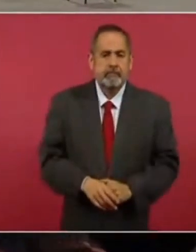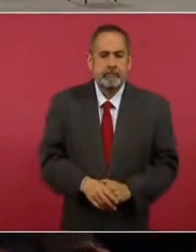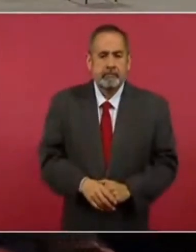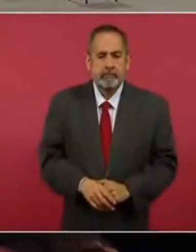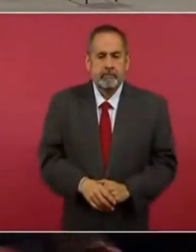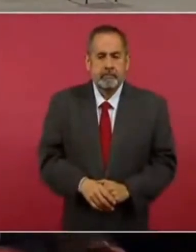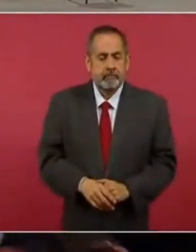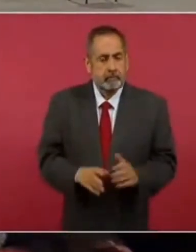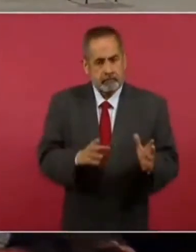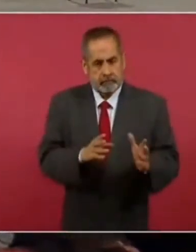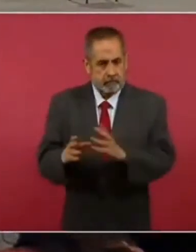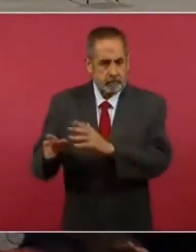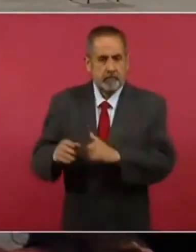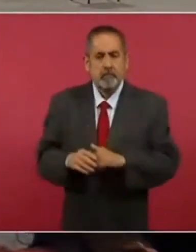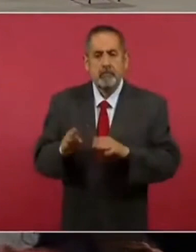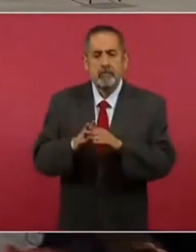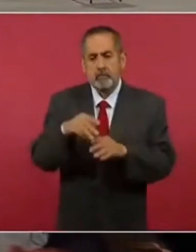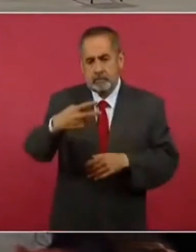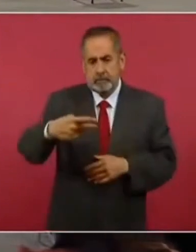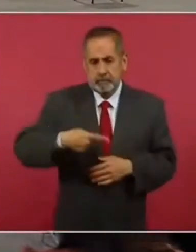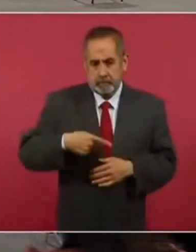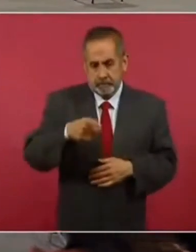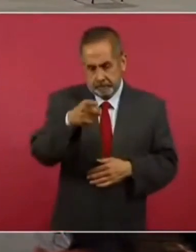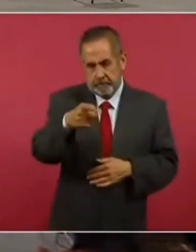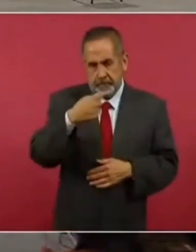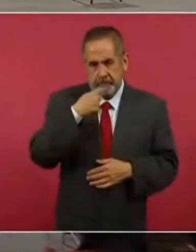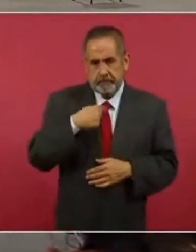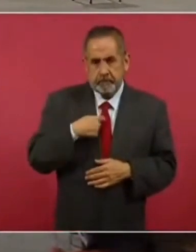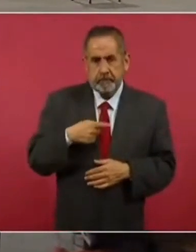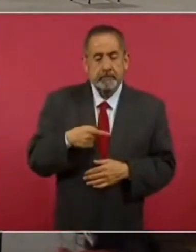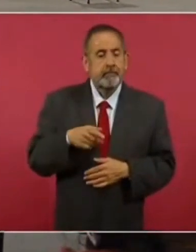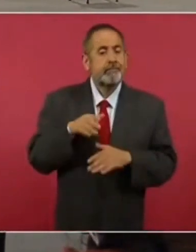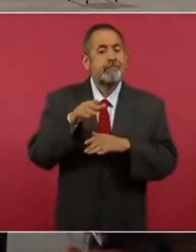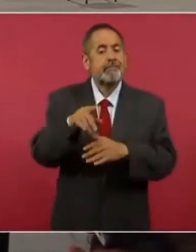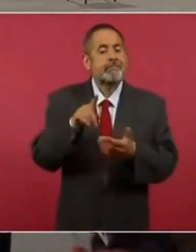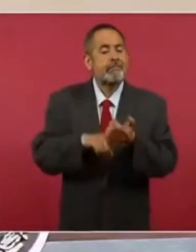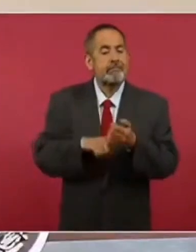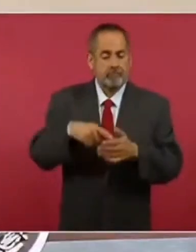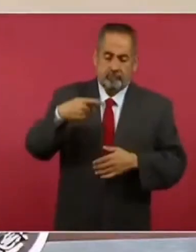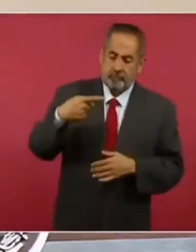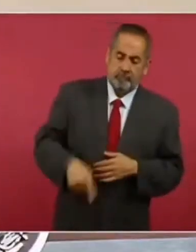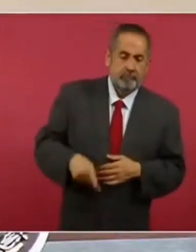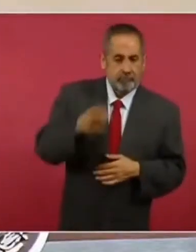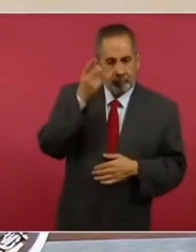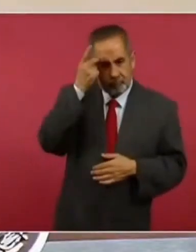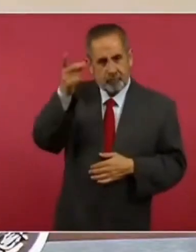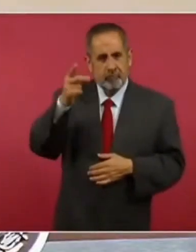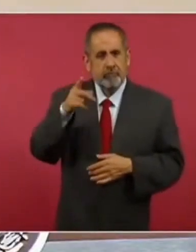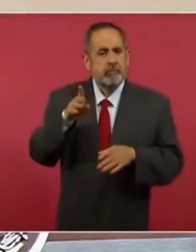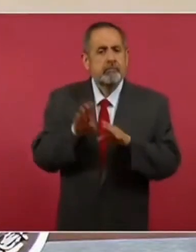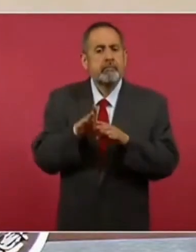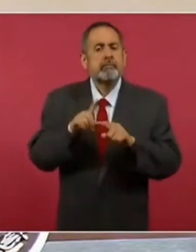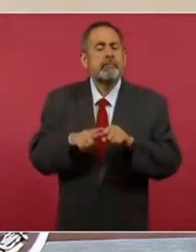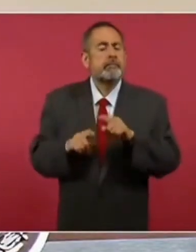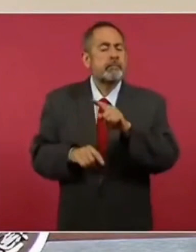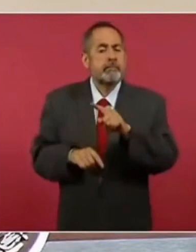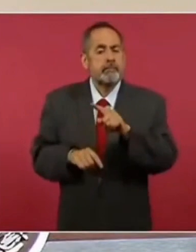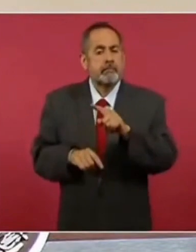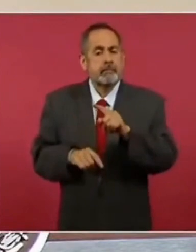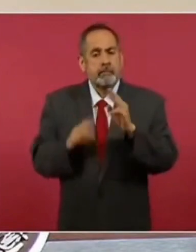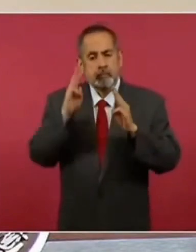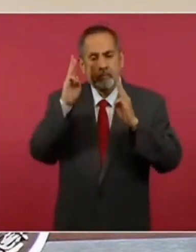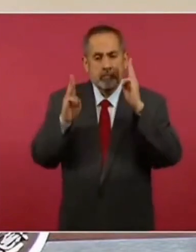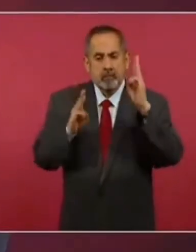Por otro lado, atendiendo a su pregunta, tenemos el caso del patrimonio mexicano que se encuentra en